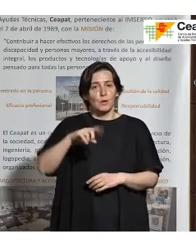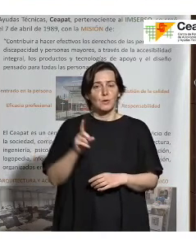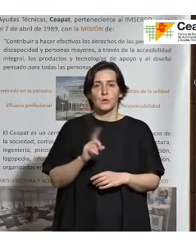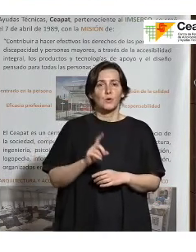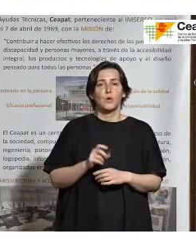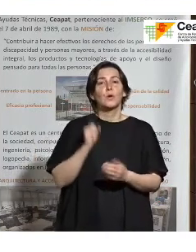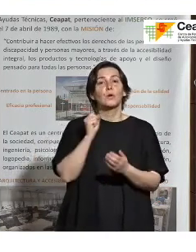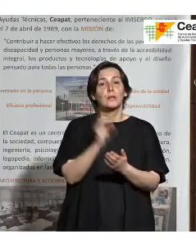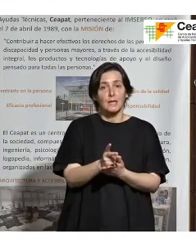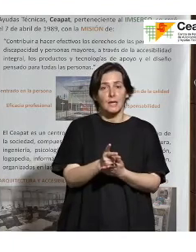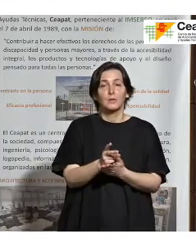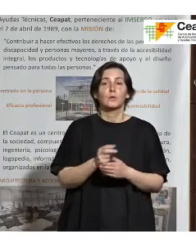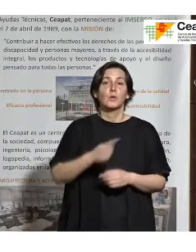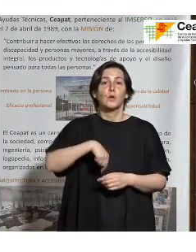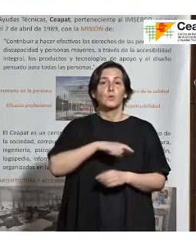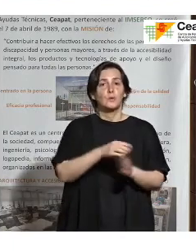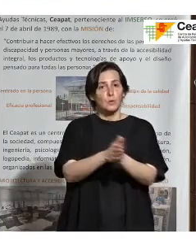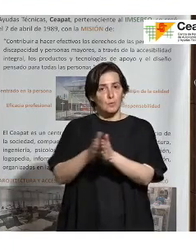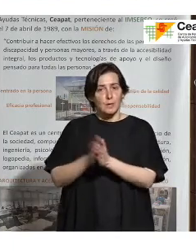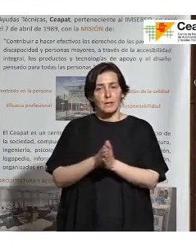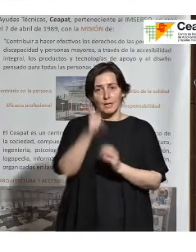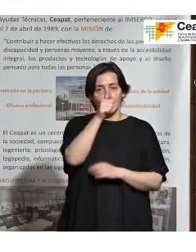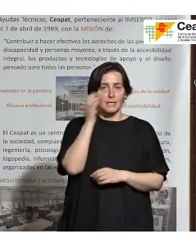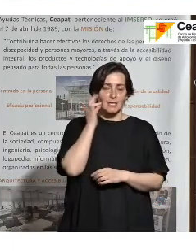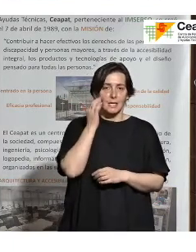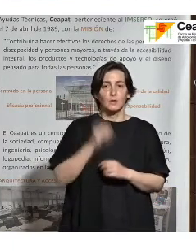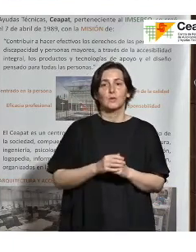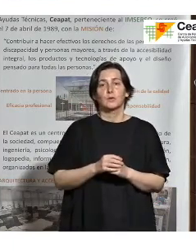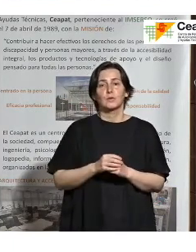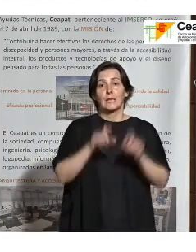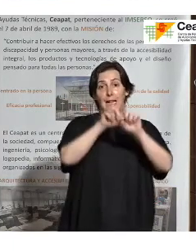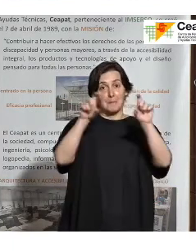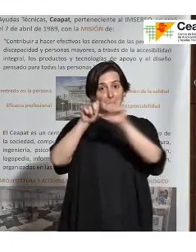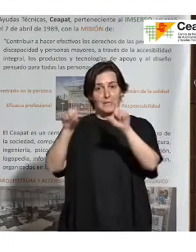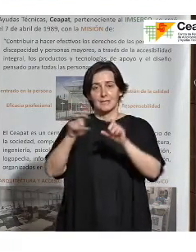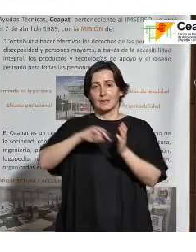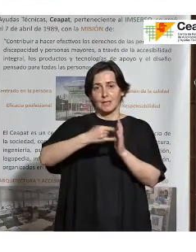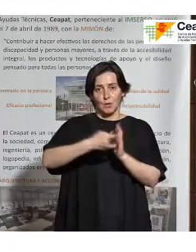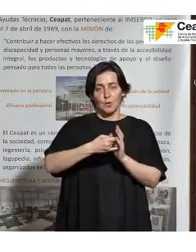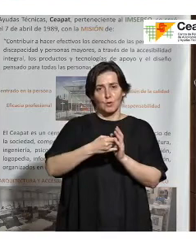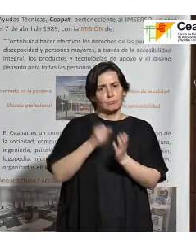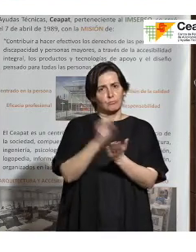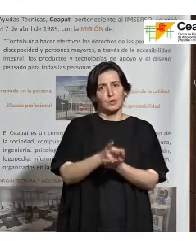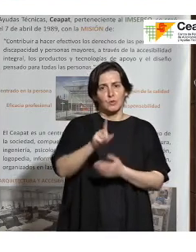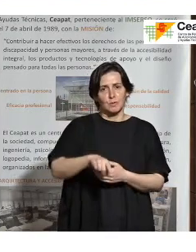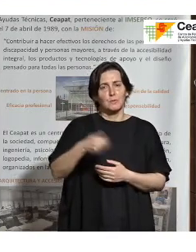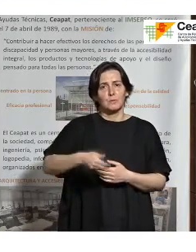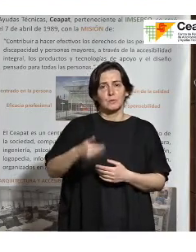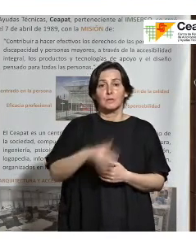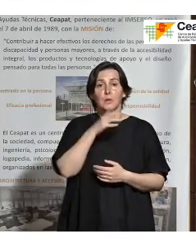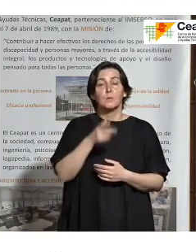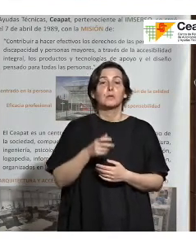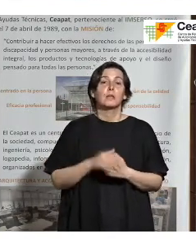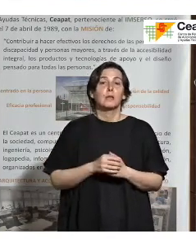El reto también que tienen nuestros compañeros y compañeras que están en las empresas tecnológicas es muy grande, porque ha habido cambios muy